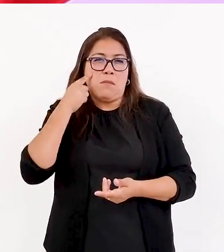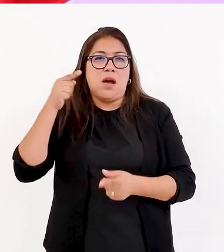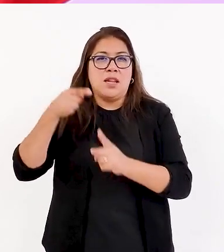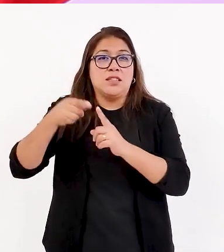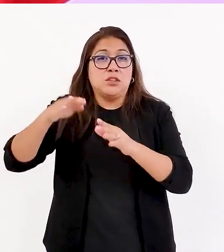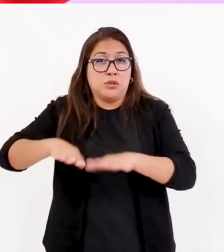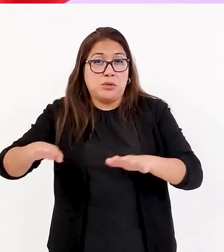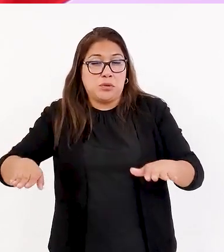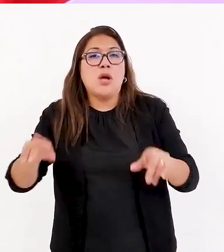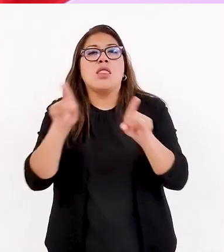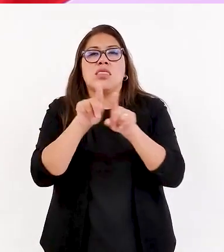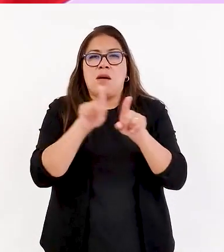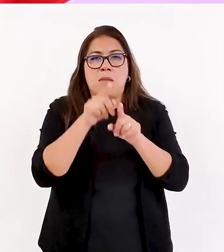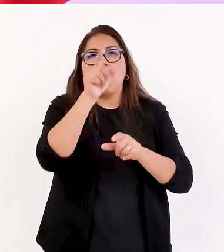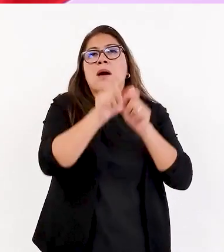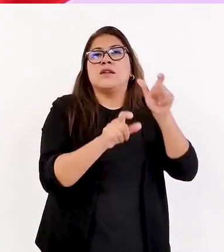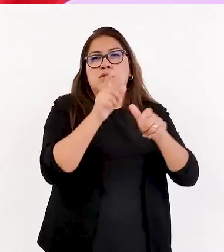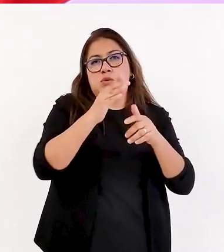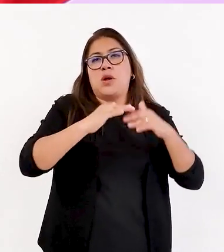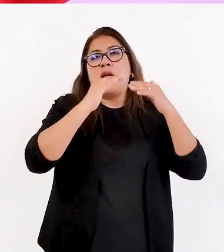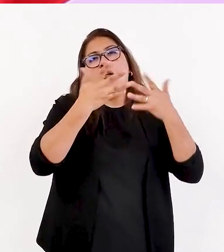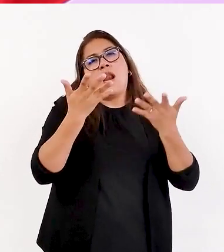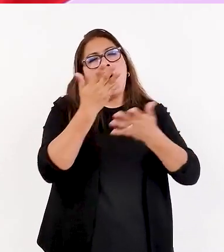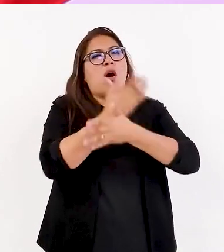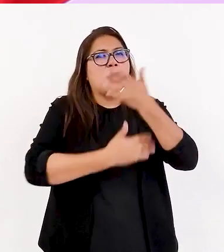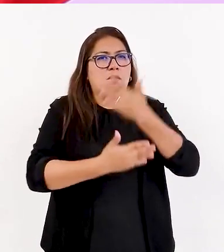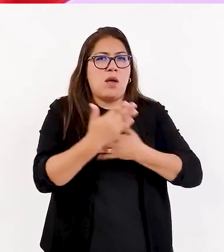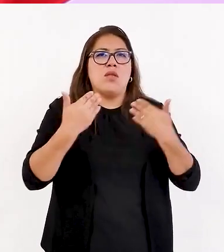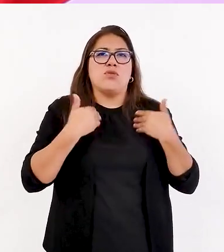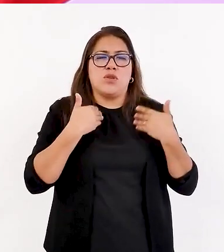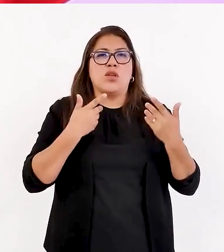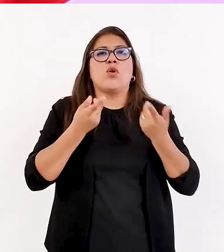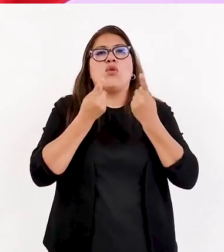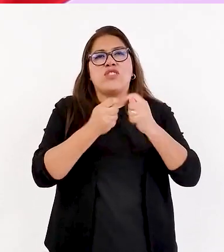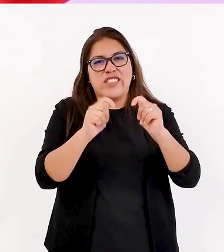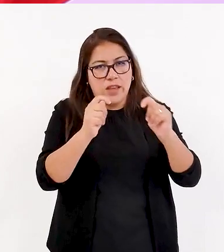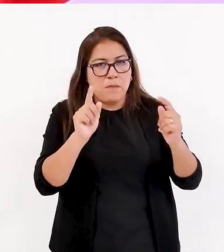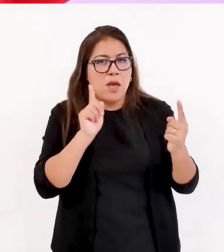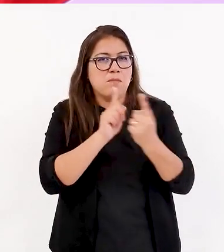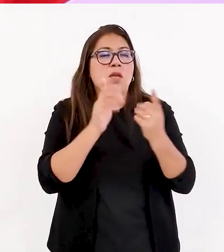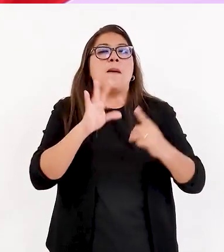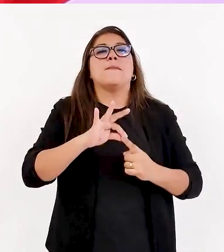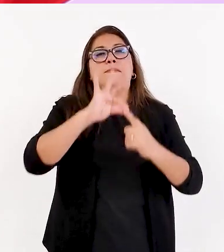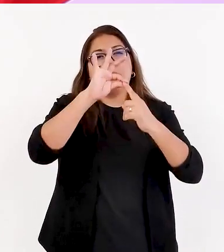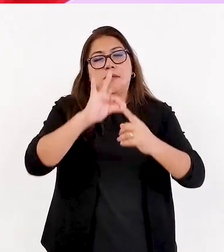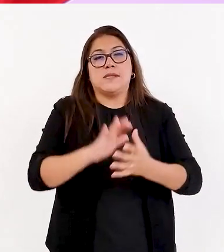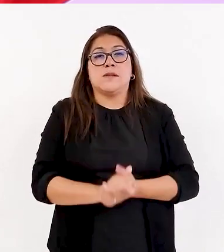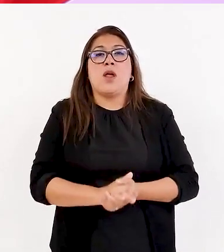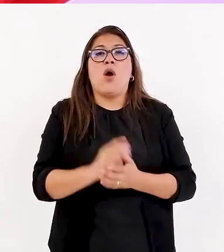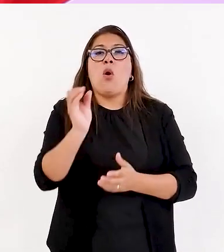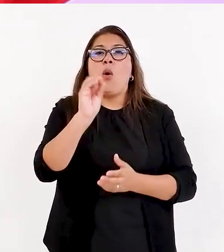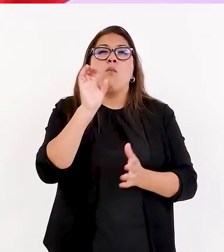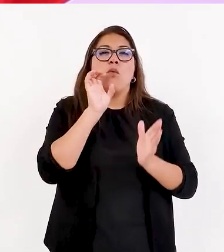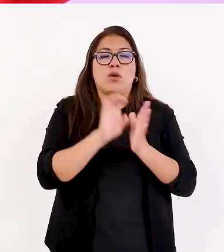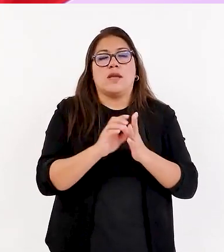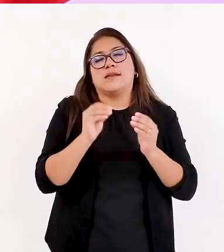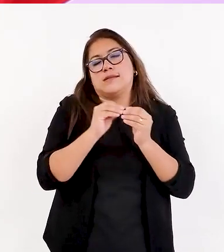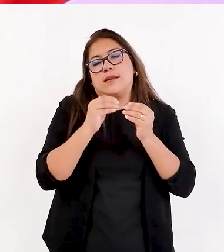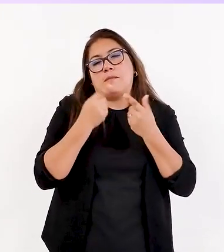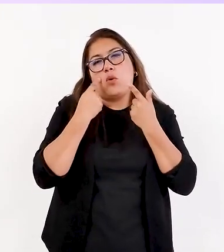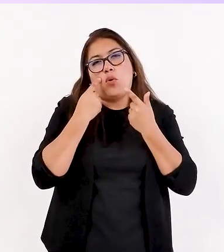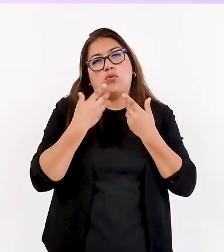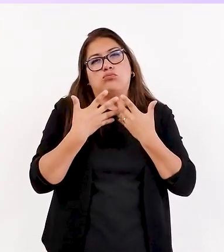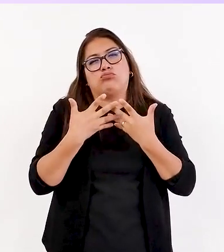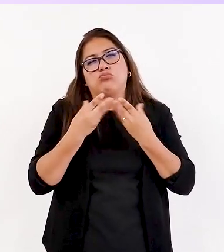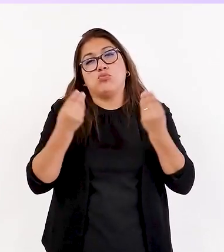situación de discapacidad. Que entonces tienen un tratamiento especial, ¿no? Por ejemplo, ese es un caso de los mayores casos que tenemos.